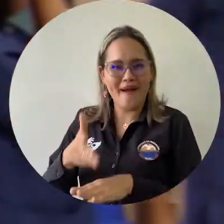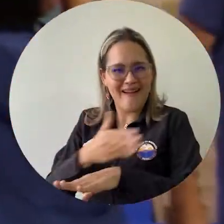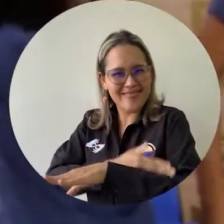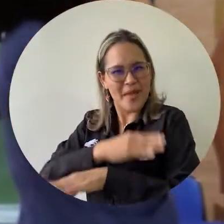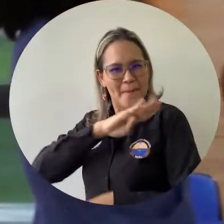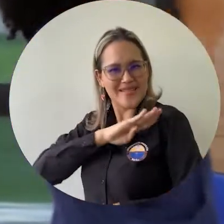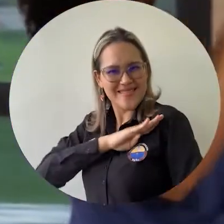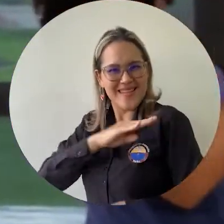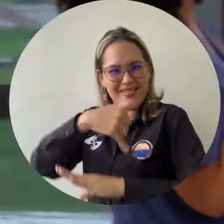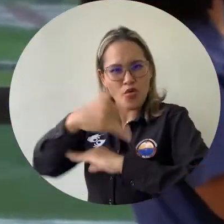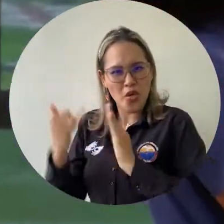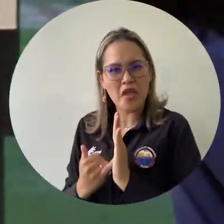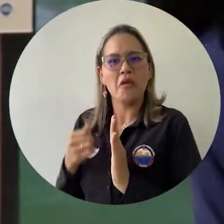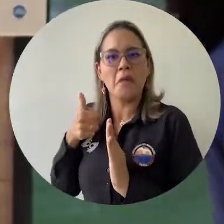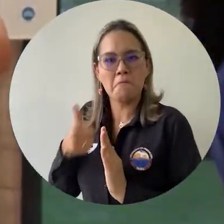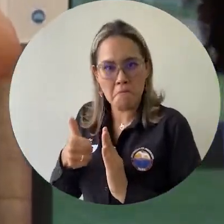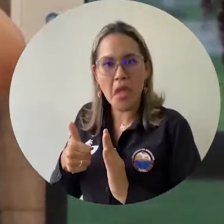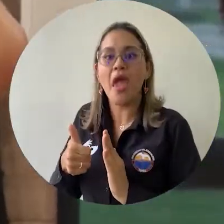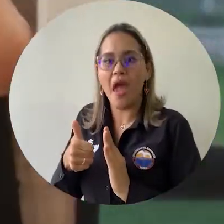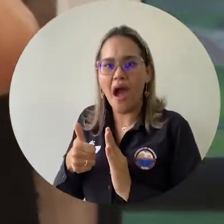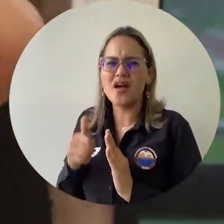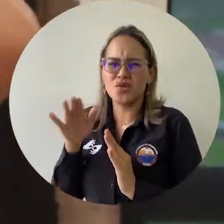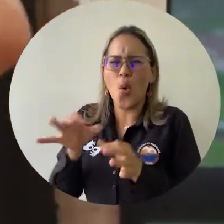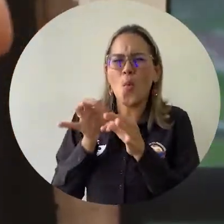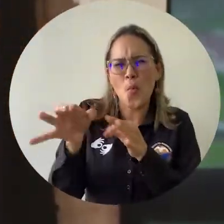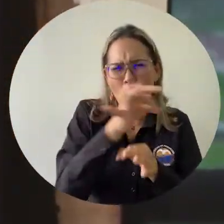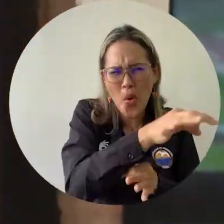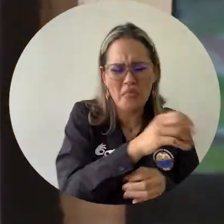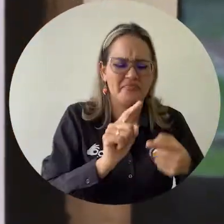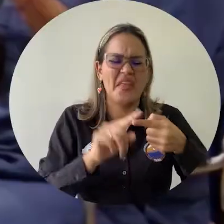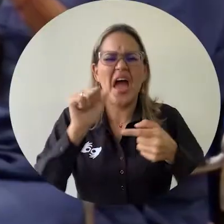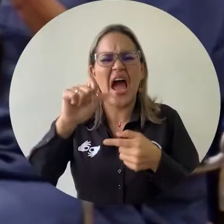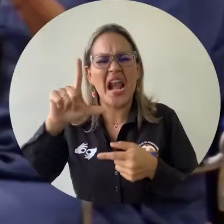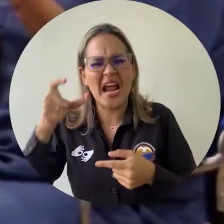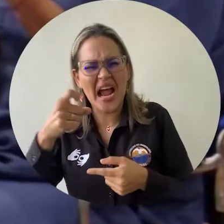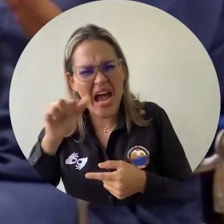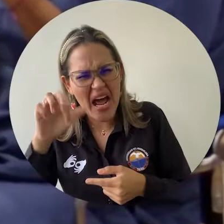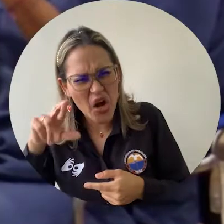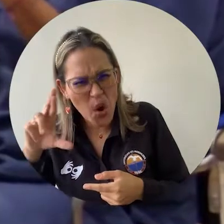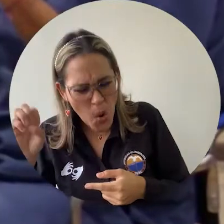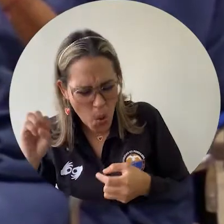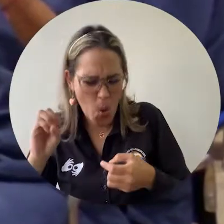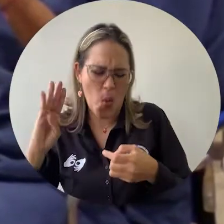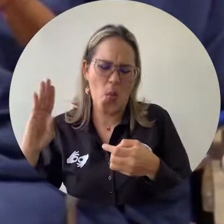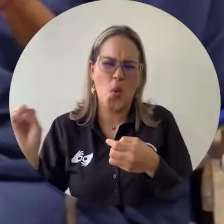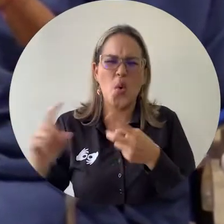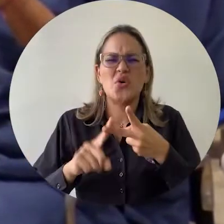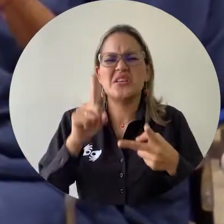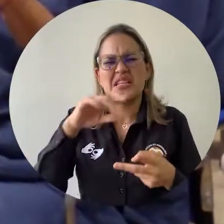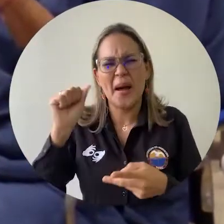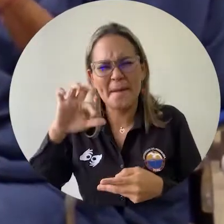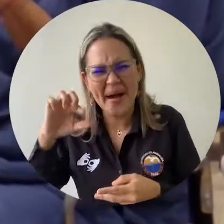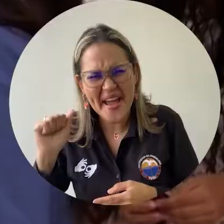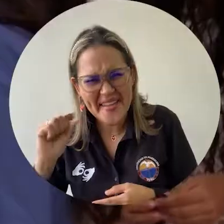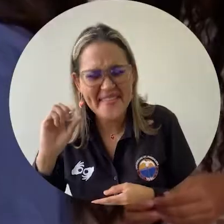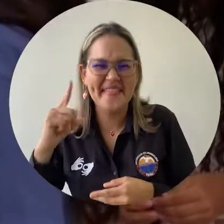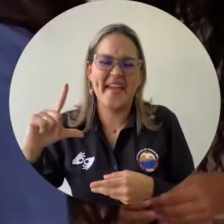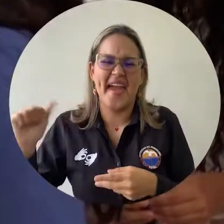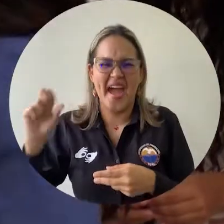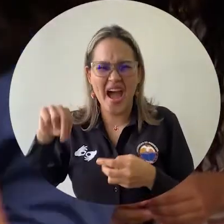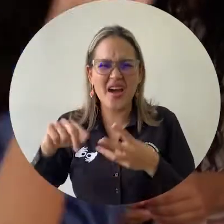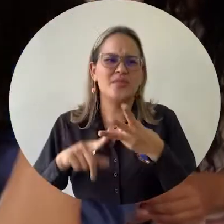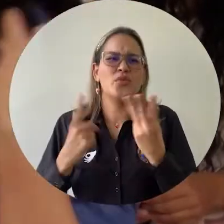rendimiento académico en bachillerato es proveniente de los municipios de Algarrobo, Salamina, Santa Bárbara de Pinto, Santa Ana, Zapallán,